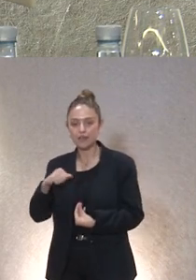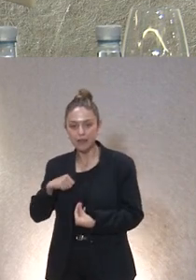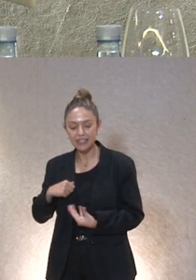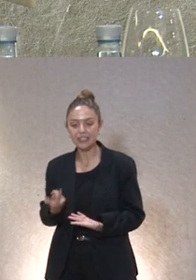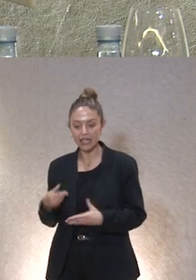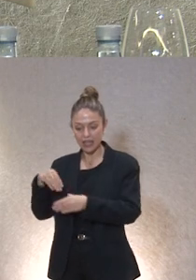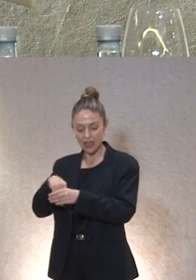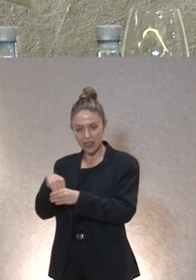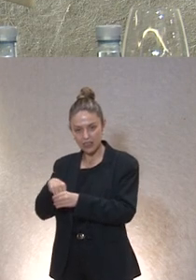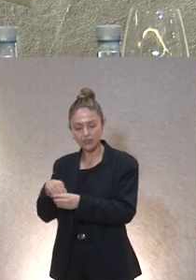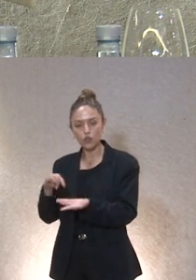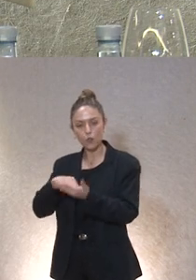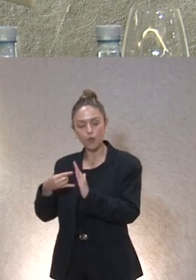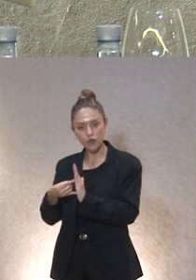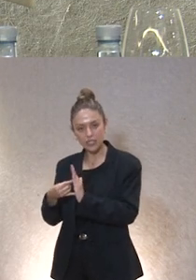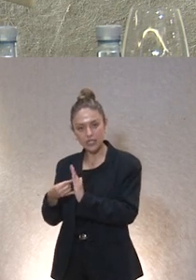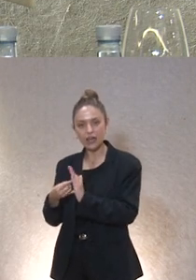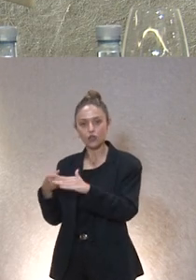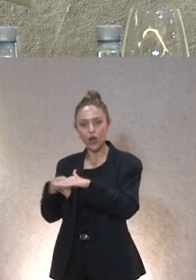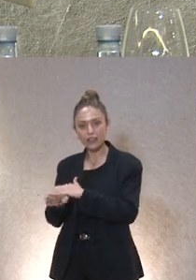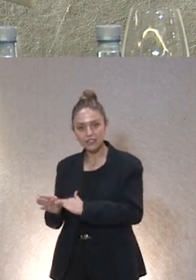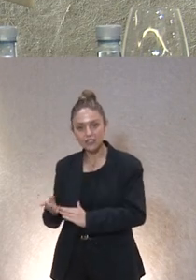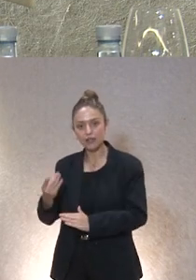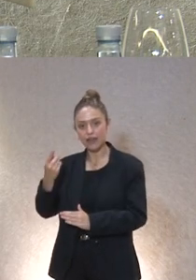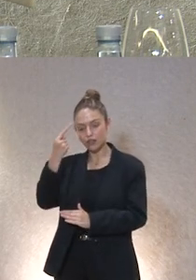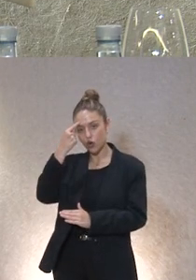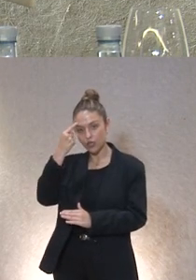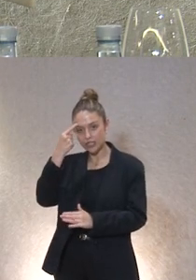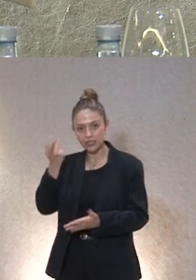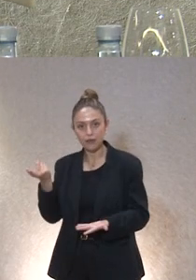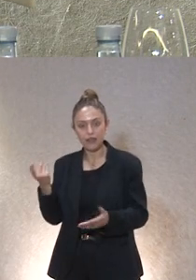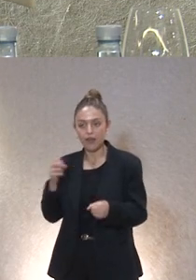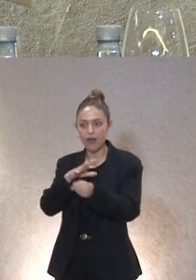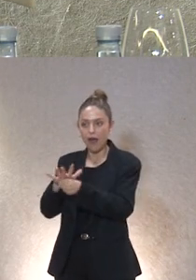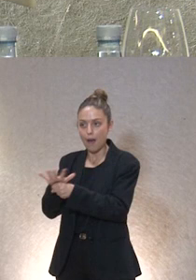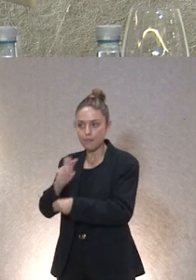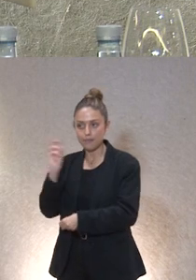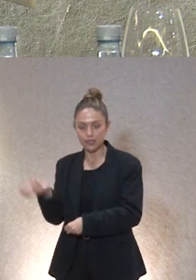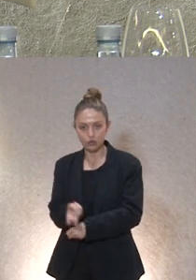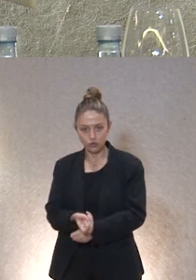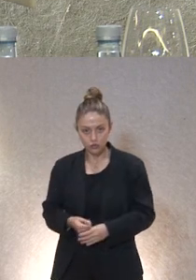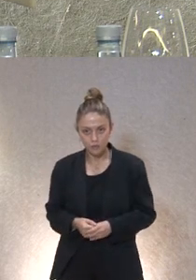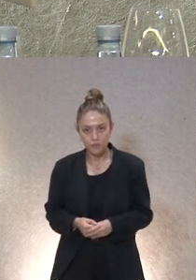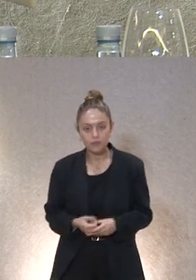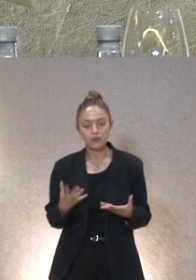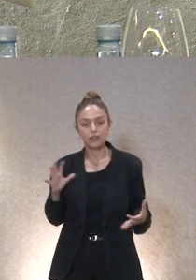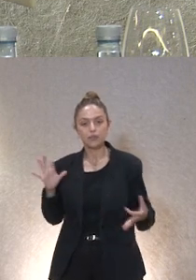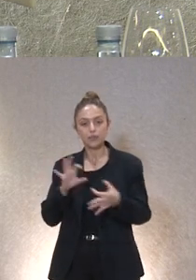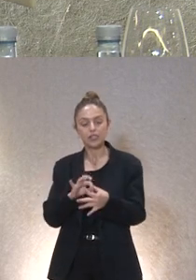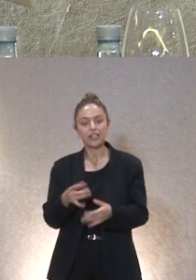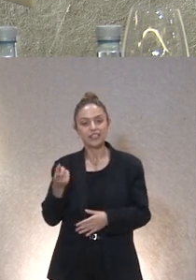independiente pondría el proyecto de accesibilidad cognitiva en todas sus recientes vinculado a esa parte